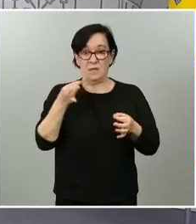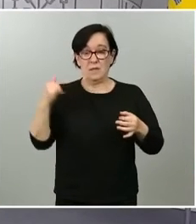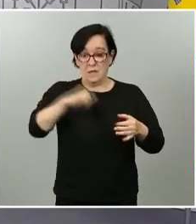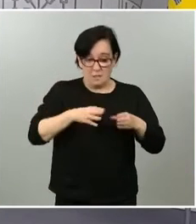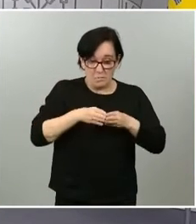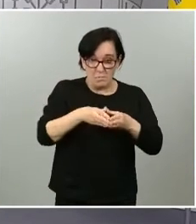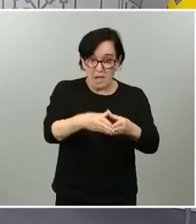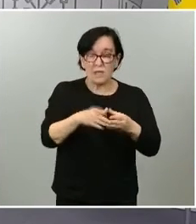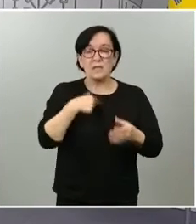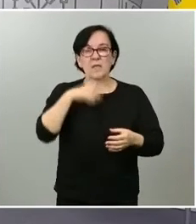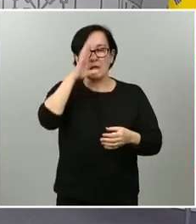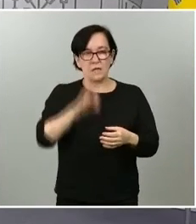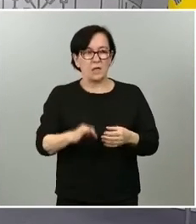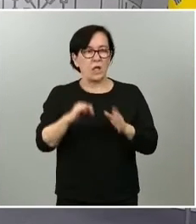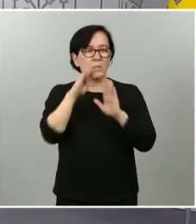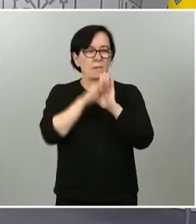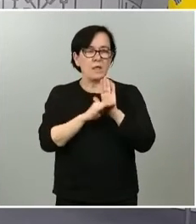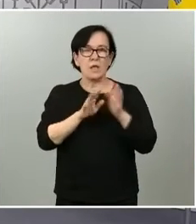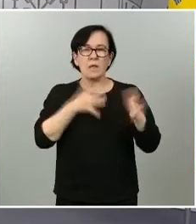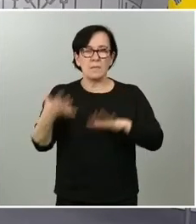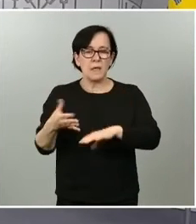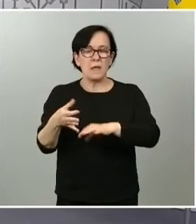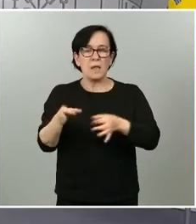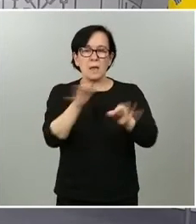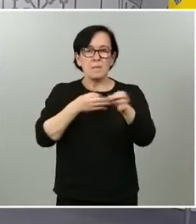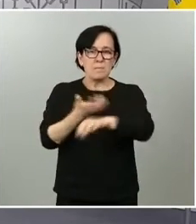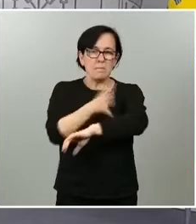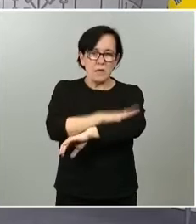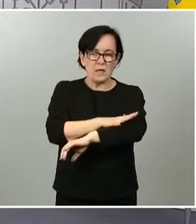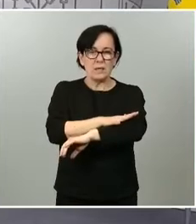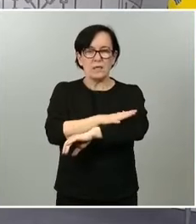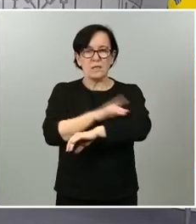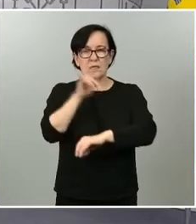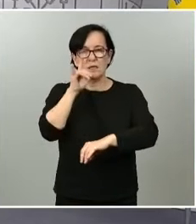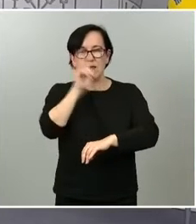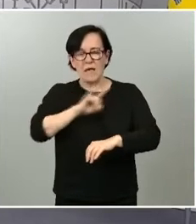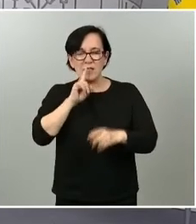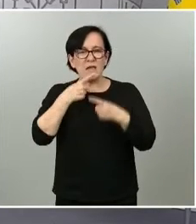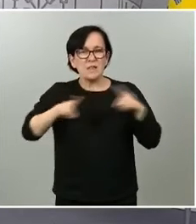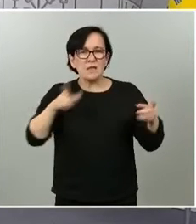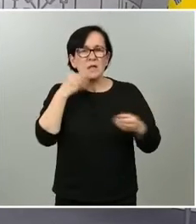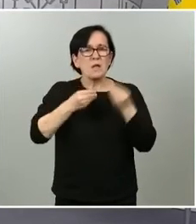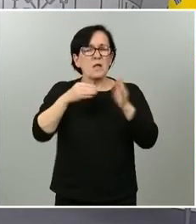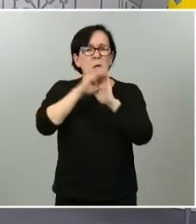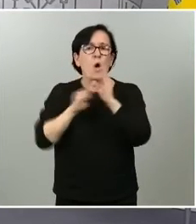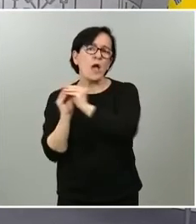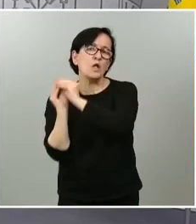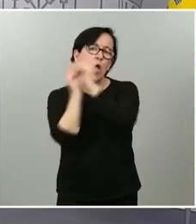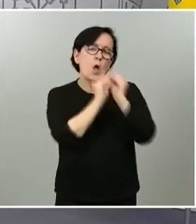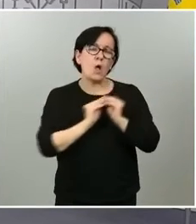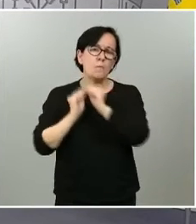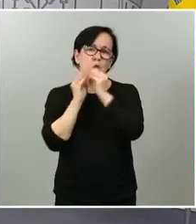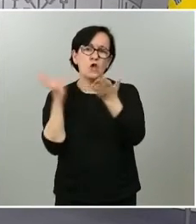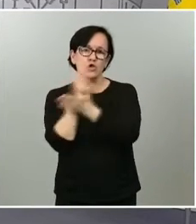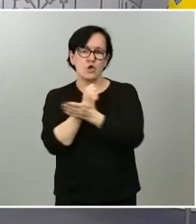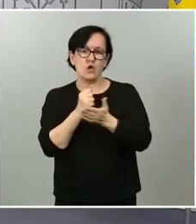Creo que esa medida solo la aplican Baleares y Canarias, aunque con diferencias. Se plantea el gobierno una medida homogénea en ese sentido en todos los puertos y